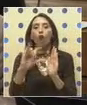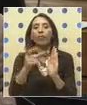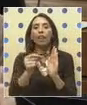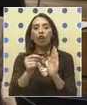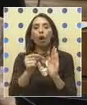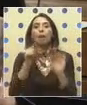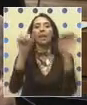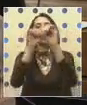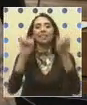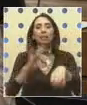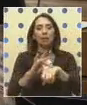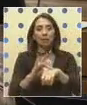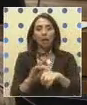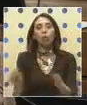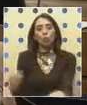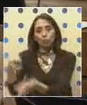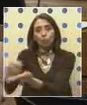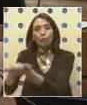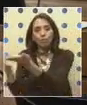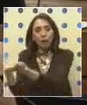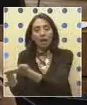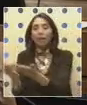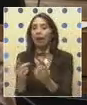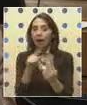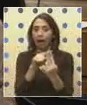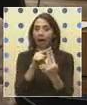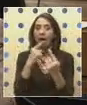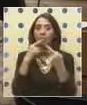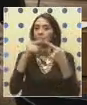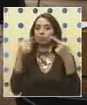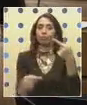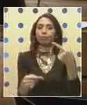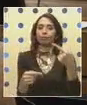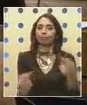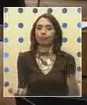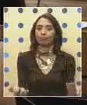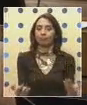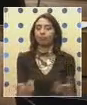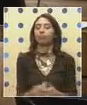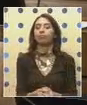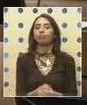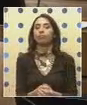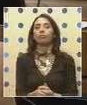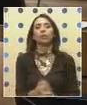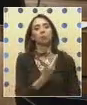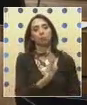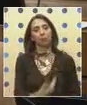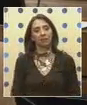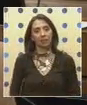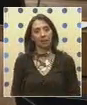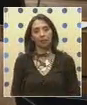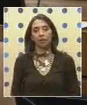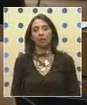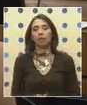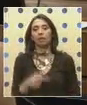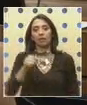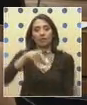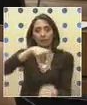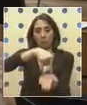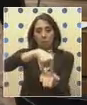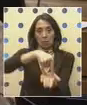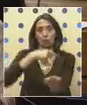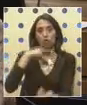lo cubran, ahí claramente hay una contradicción. Señor Presidente, yo creo que lo que este Parlamento